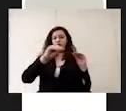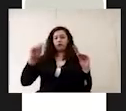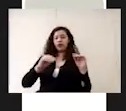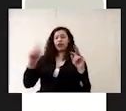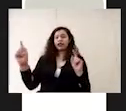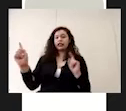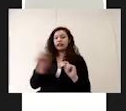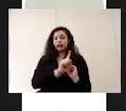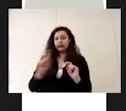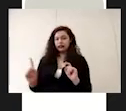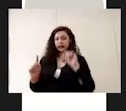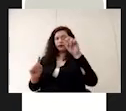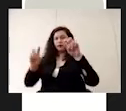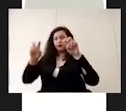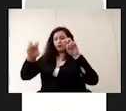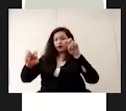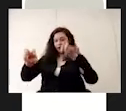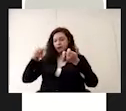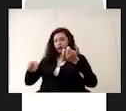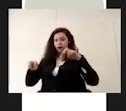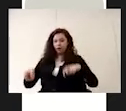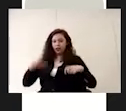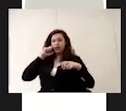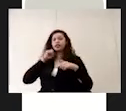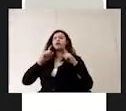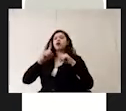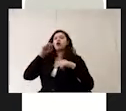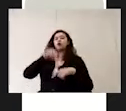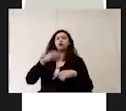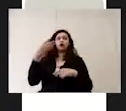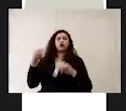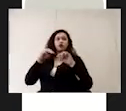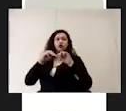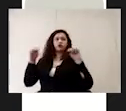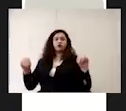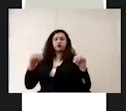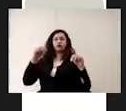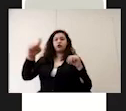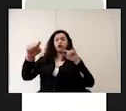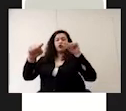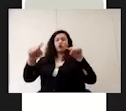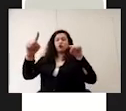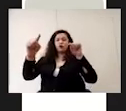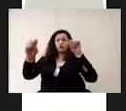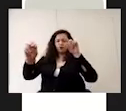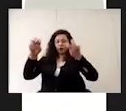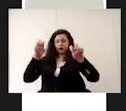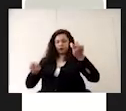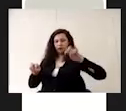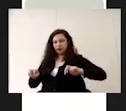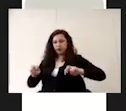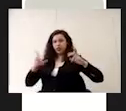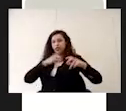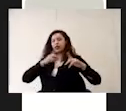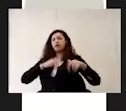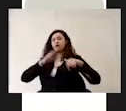respetando en todo momento la distancia de un metro y medio entre una mesa y otra se debe priorizar